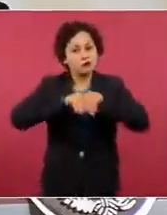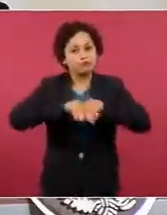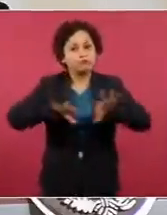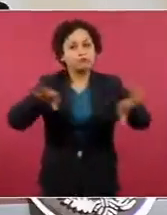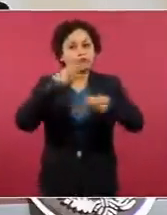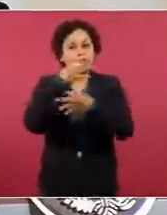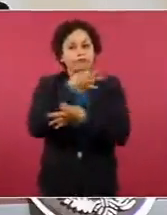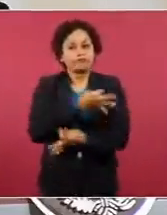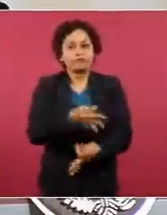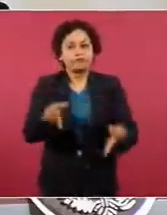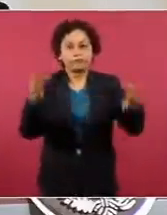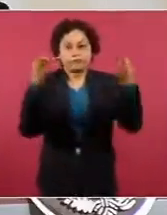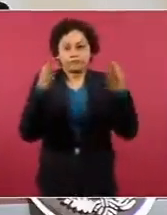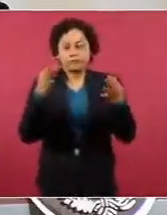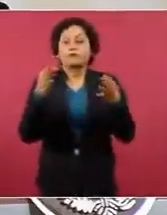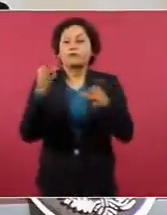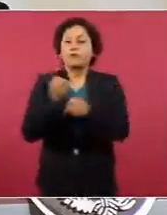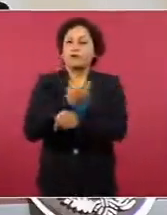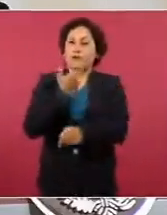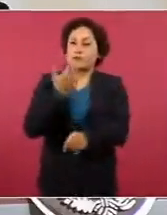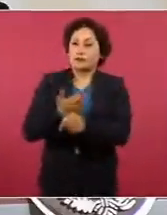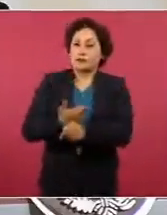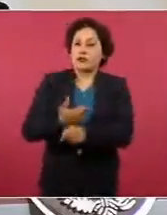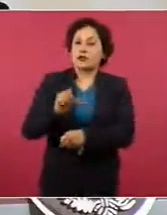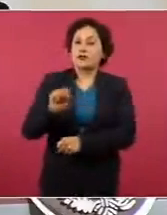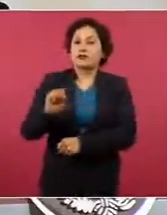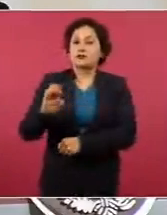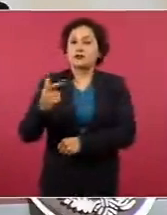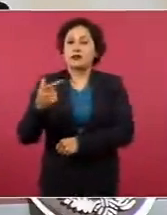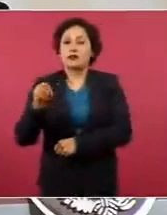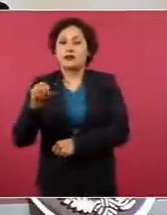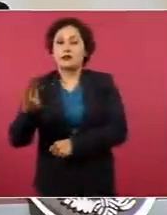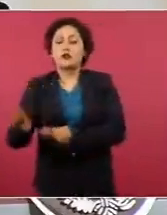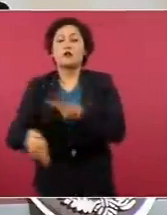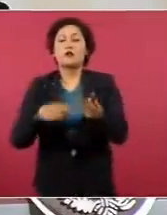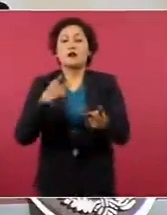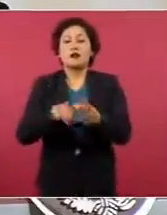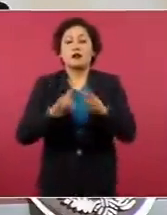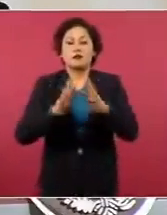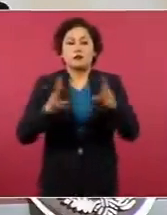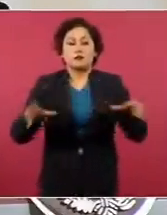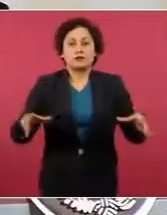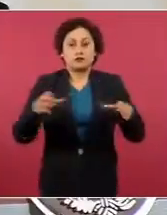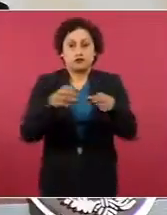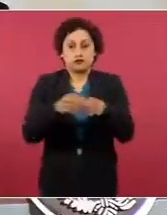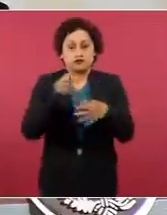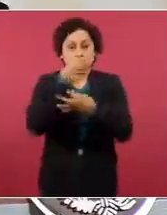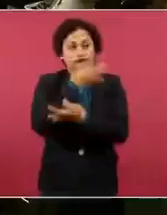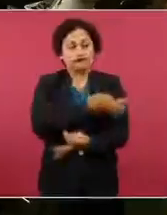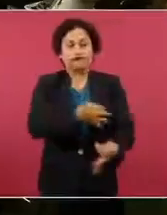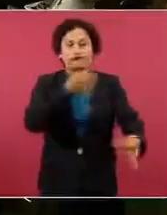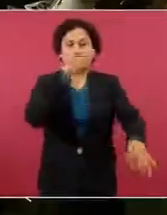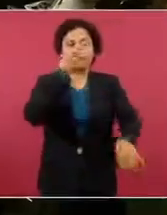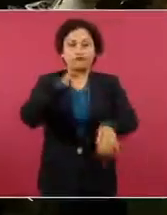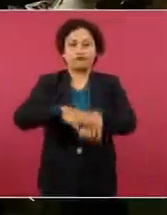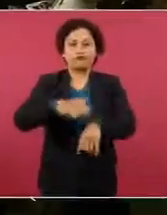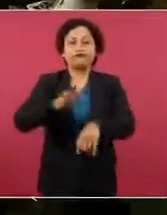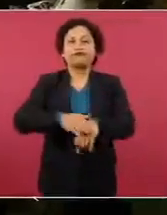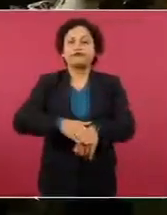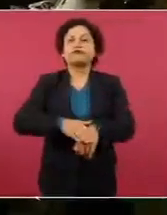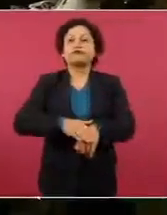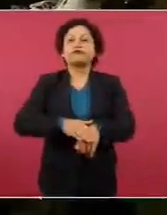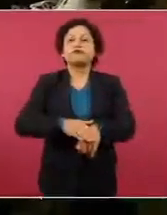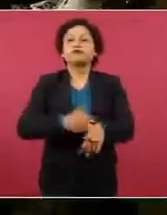consejería jurídica, de la Secretaría de Gobernación, el nuevo decreto que permite ampliar el programa por